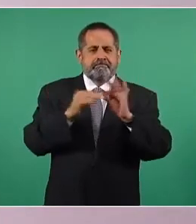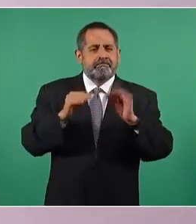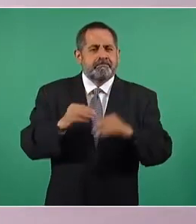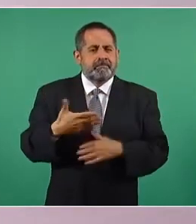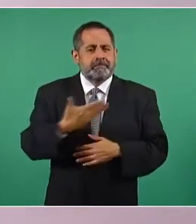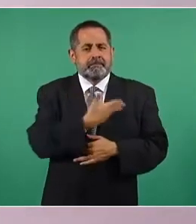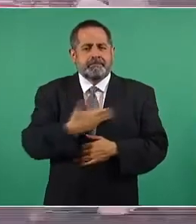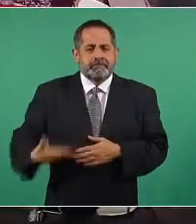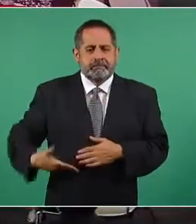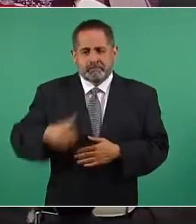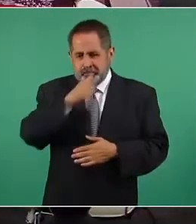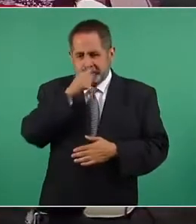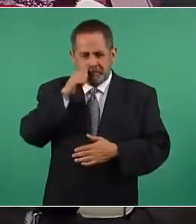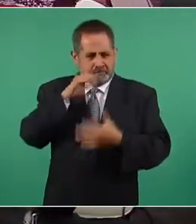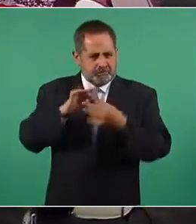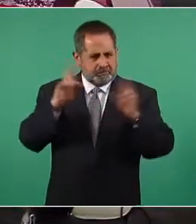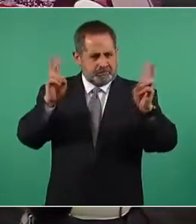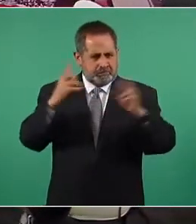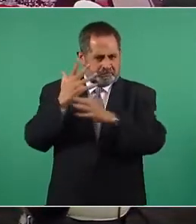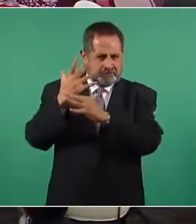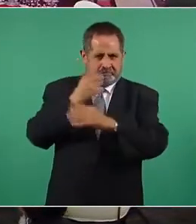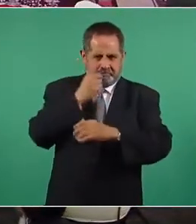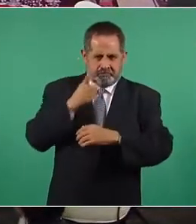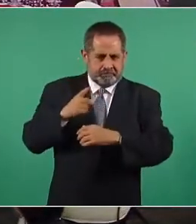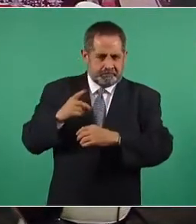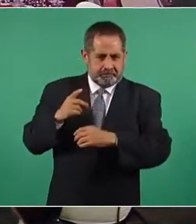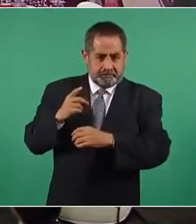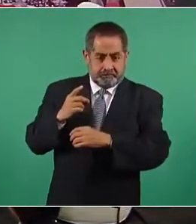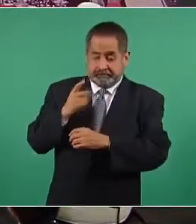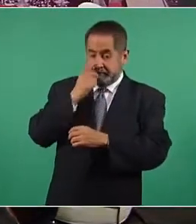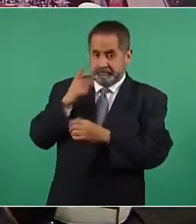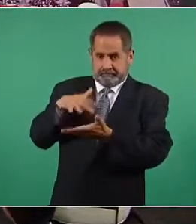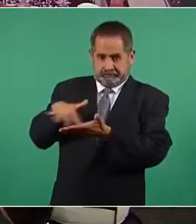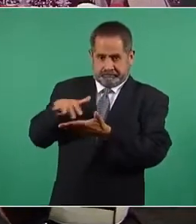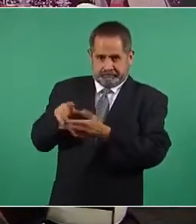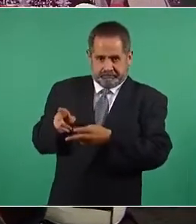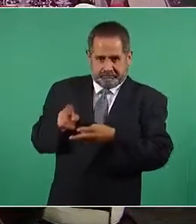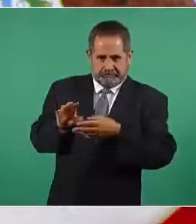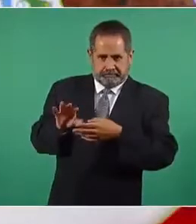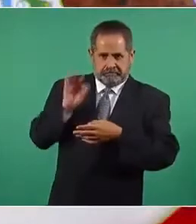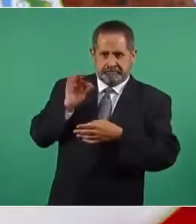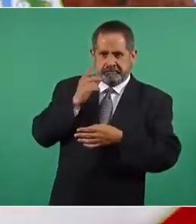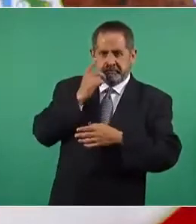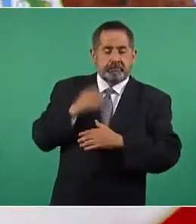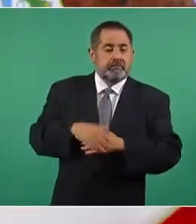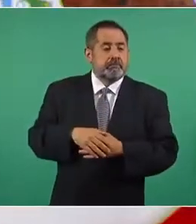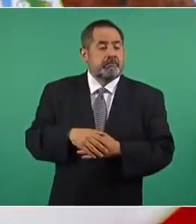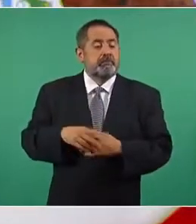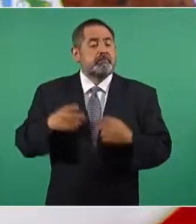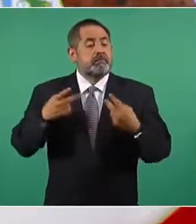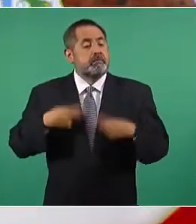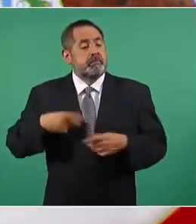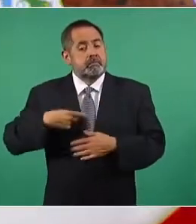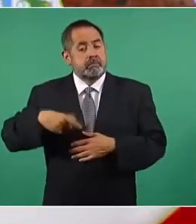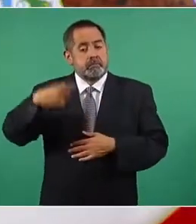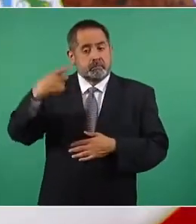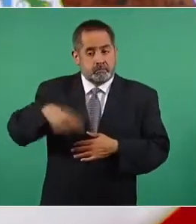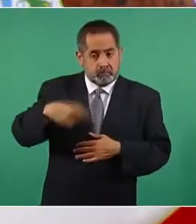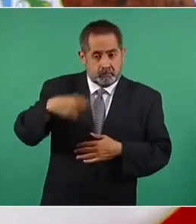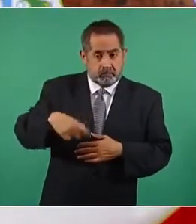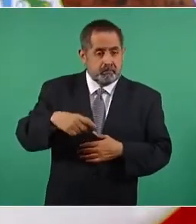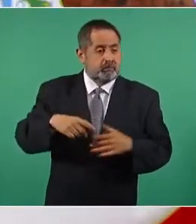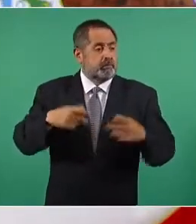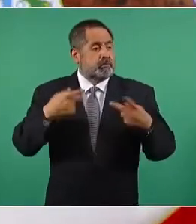presidente Juárez, lo cito textualmente, los ricos y los